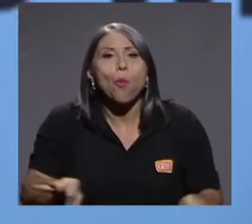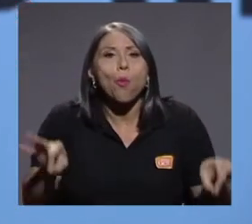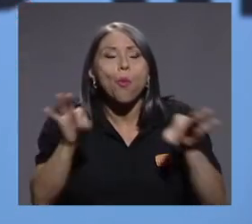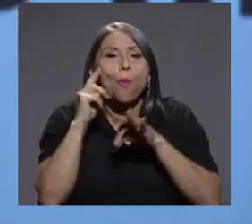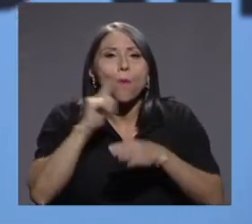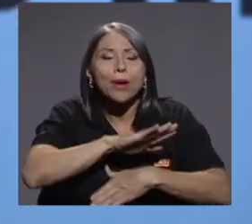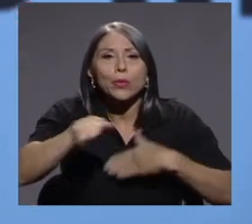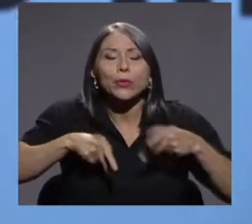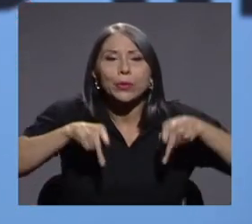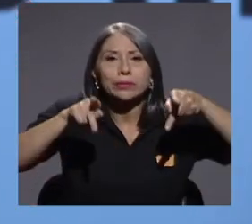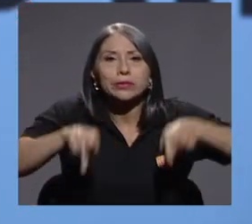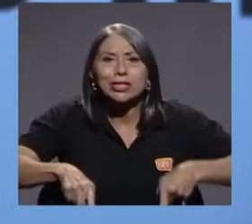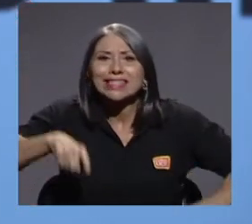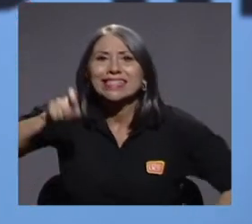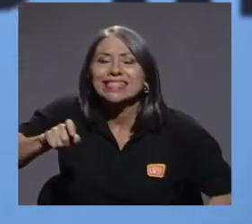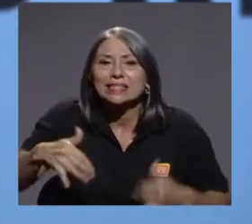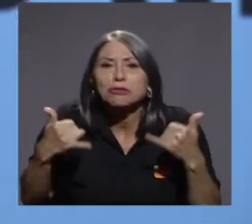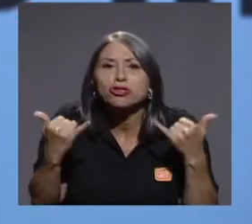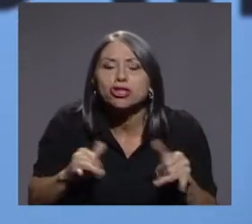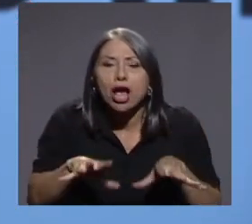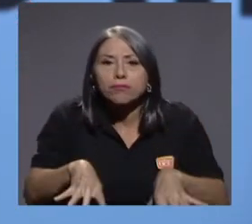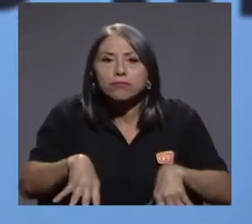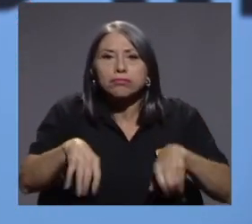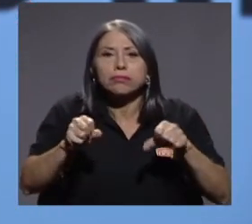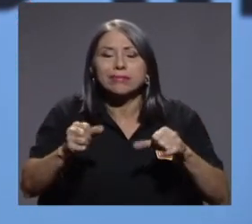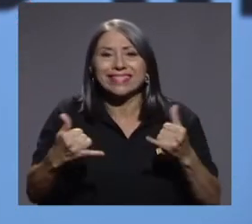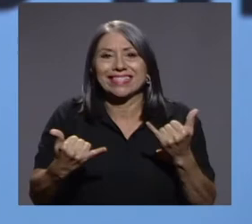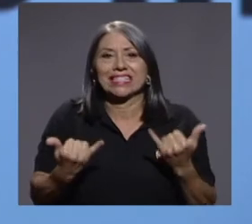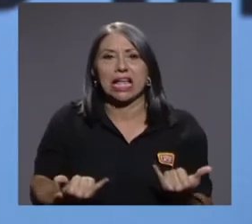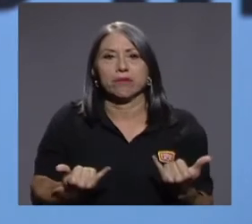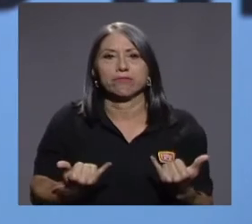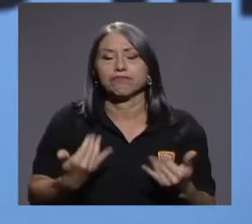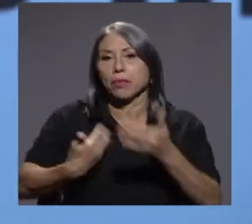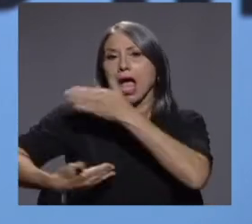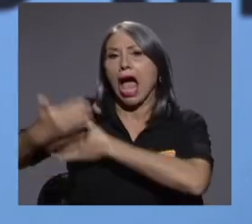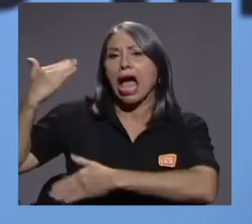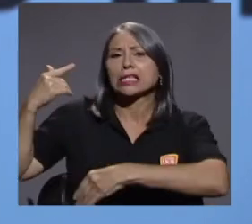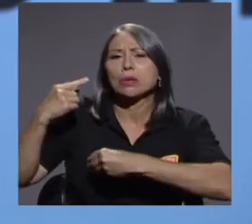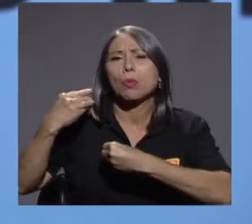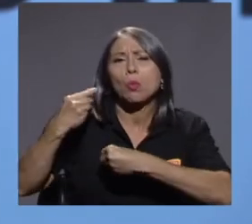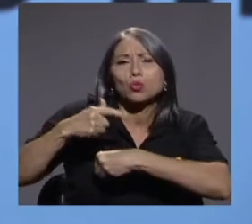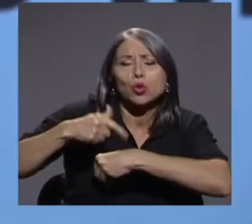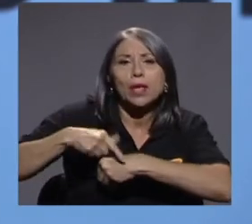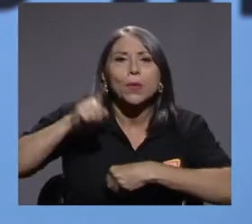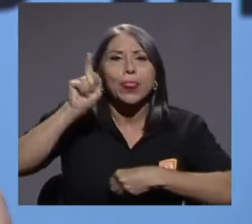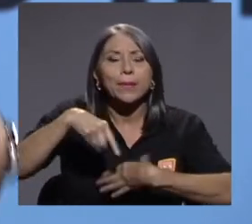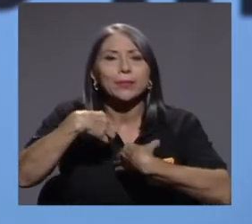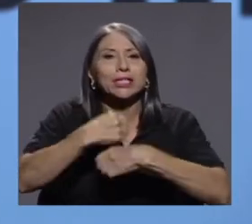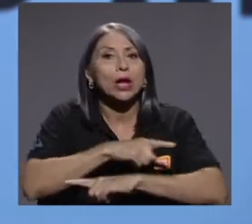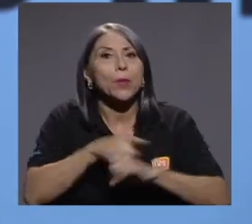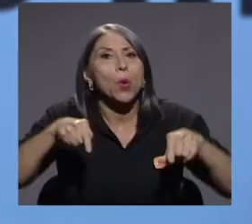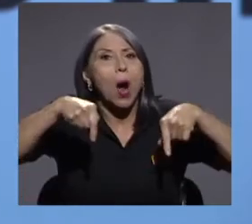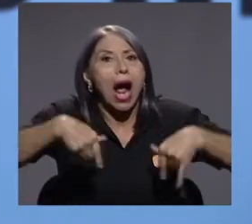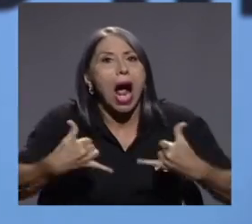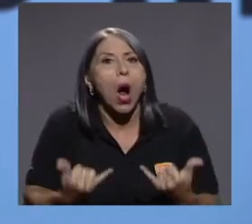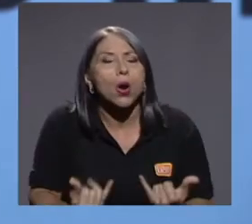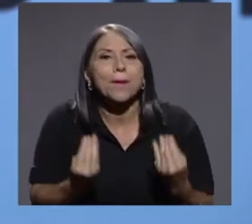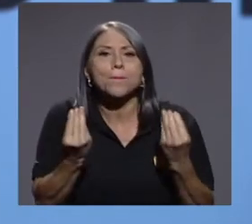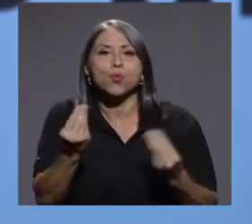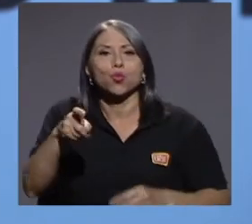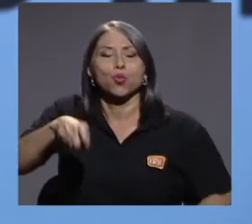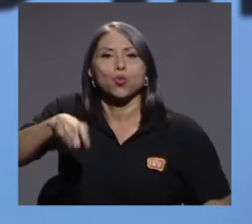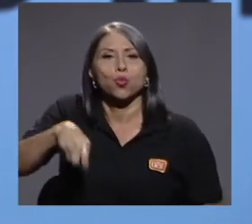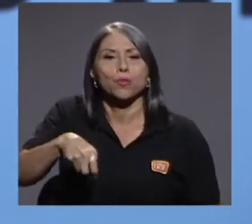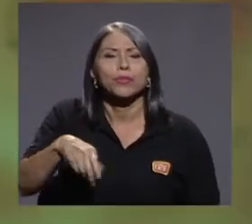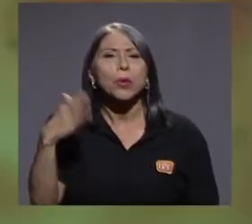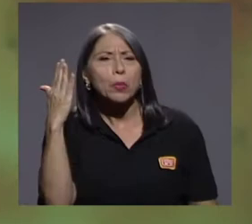que nos urge que adoptemos. Esto desde ya, desde hace tiempo debimos haberlo hecho, pero hoy urge más que nunca. ¿Y